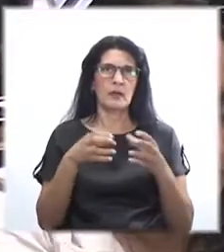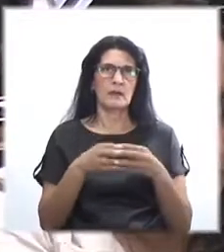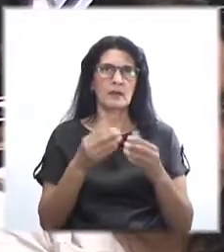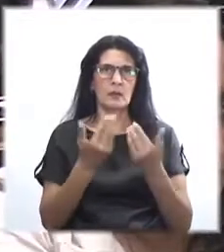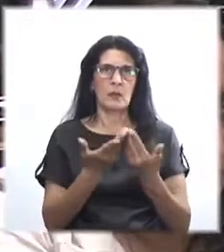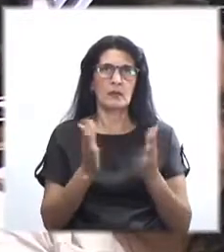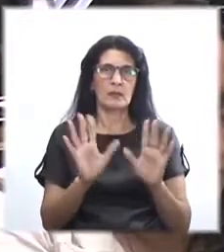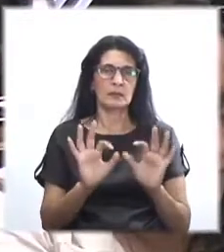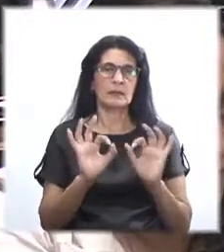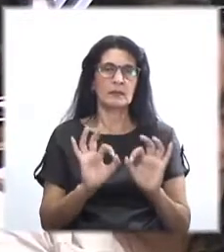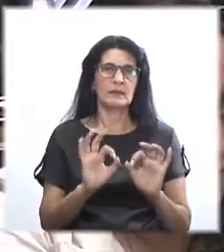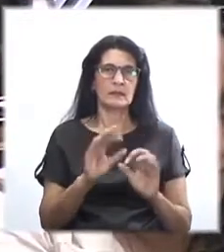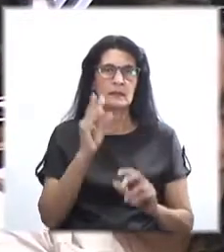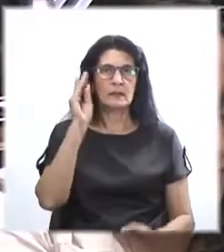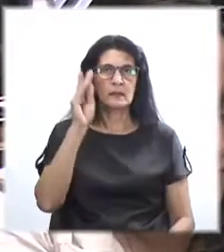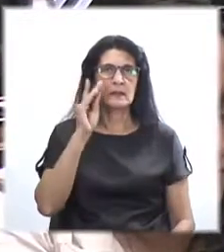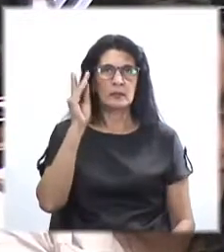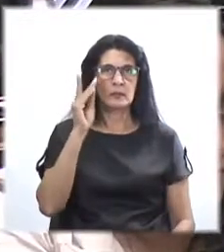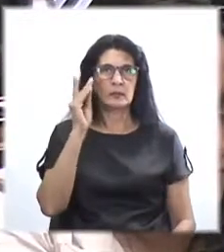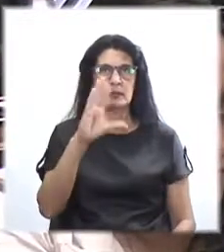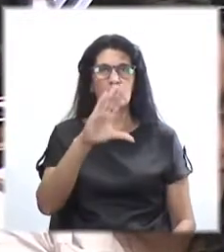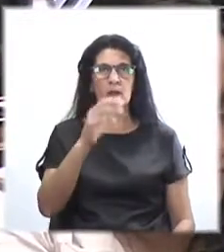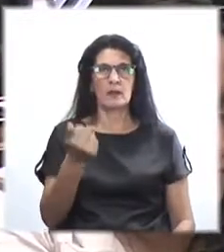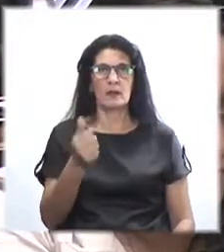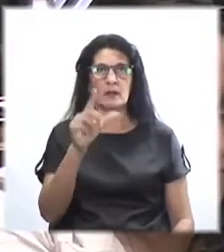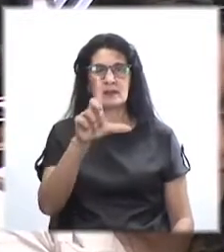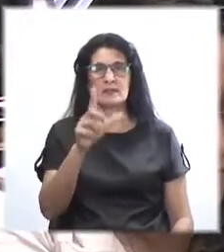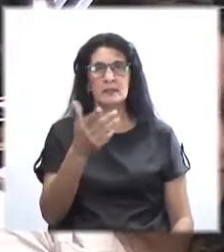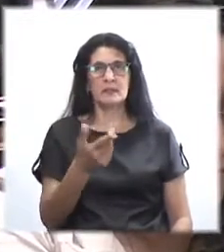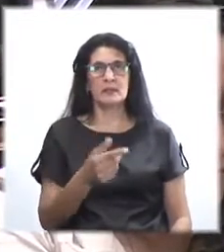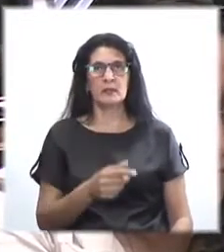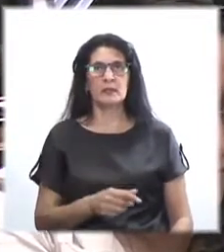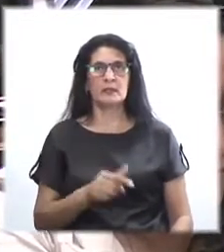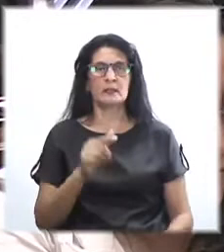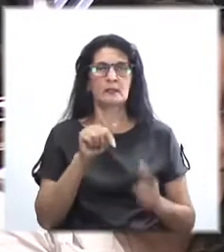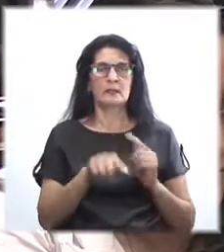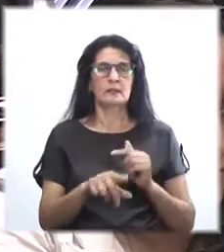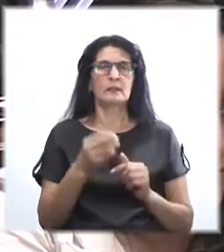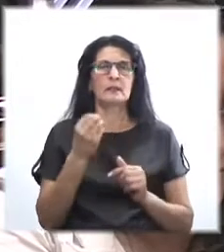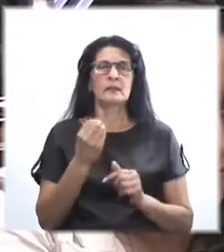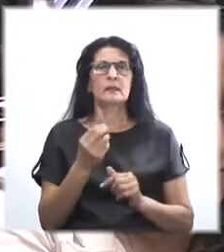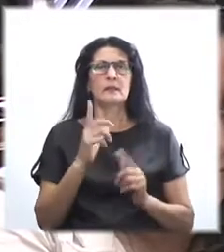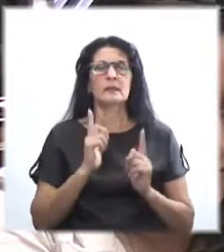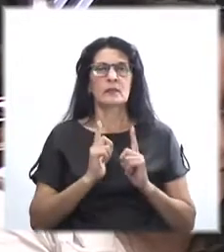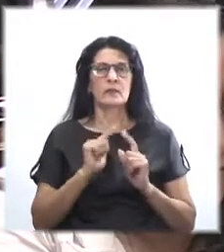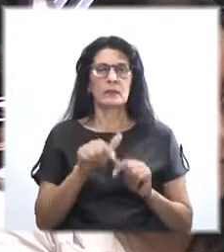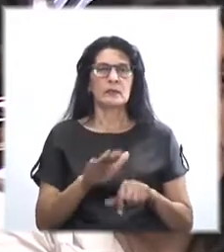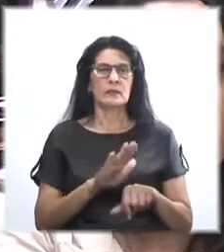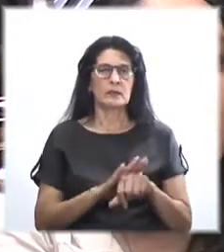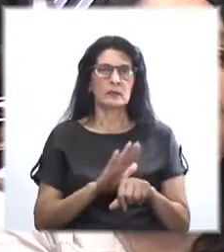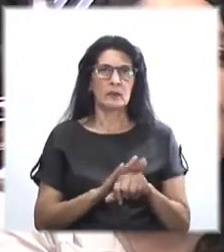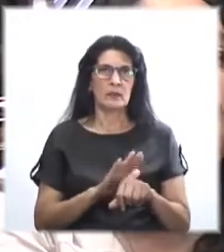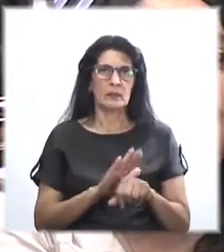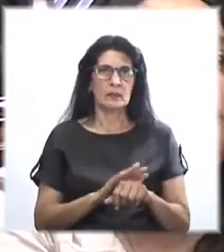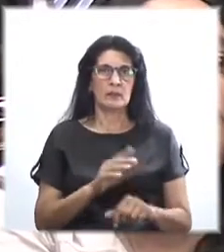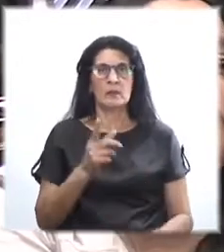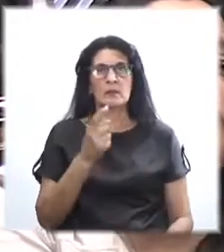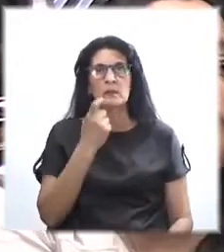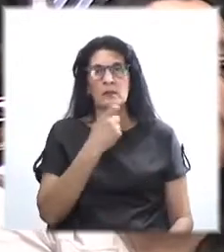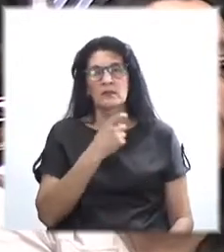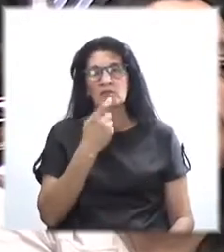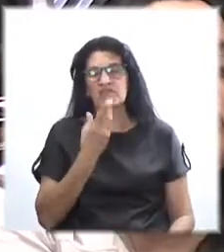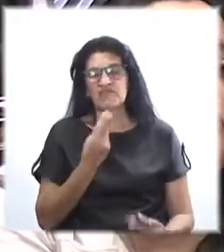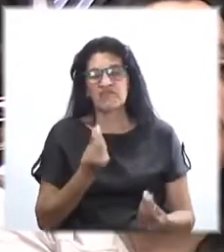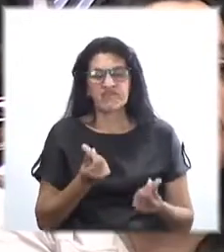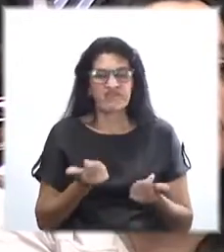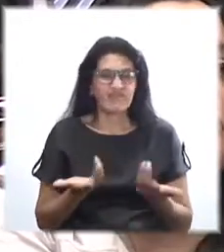Abierto y en especial el diputado Sebastián Cal quien impulsó el mismo, estábamos esperando este momento. Nos queda un sabor agridulce porque